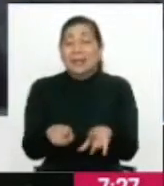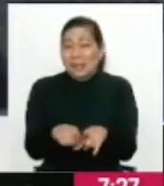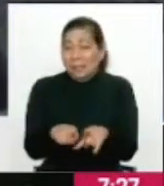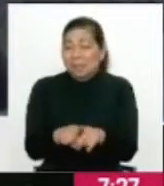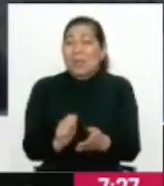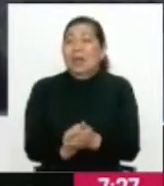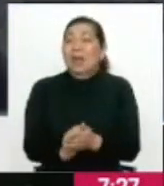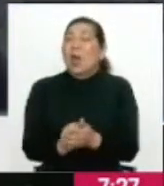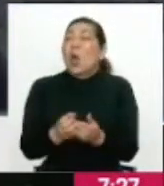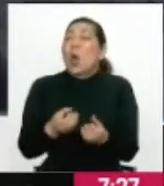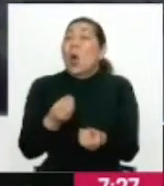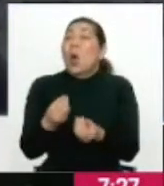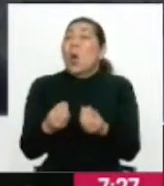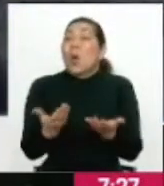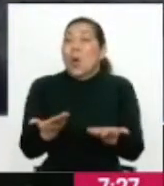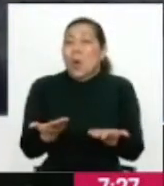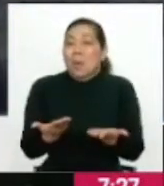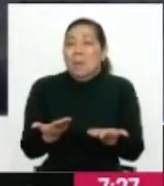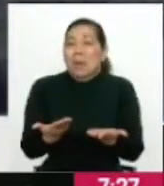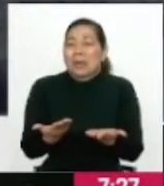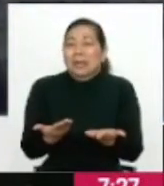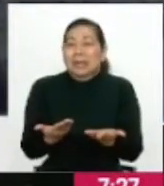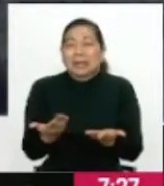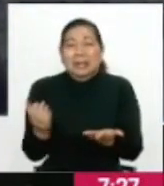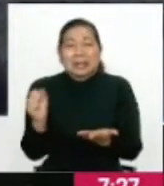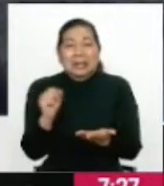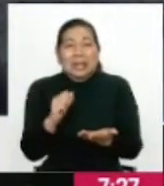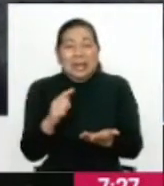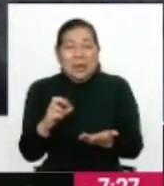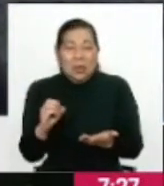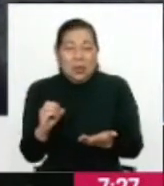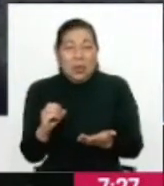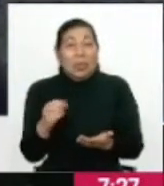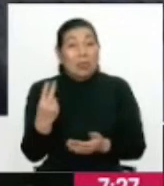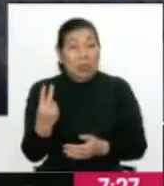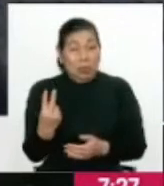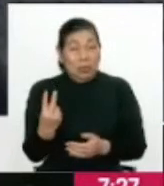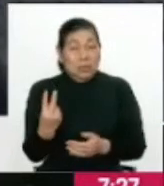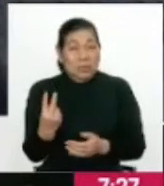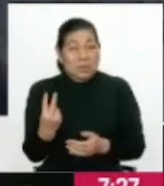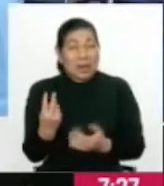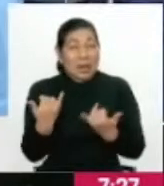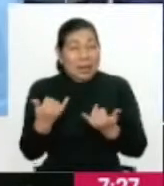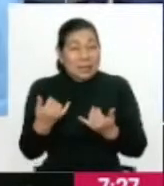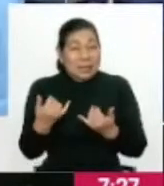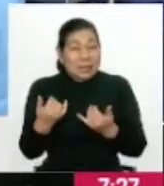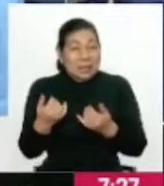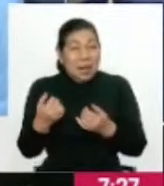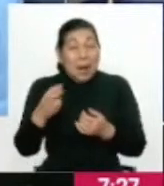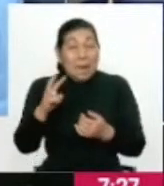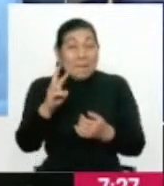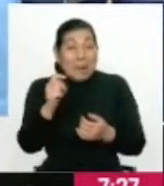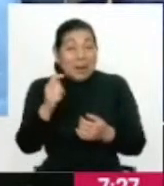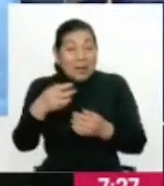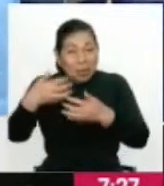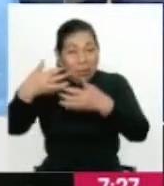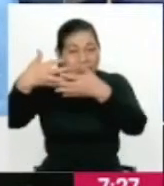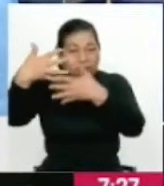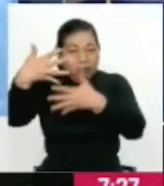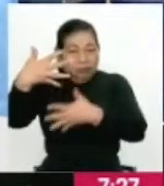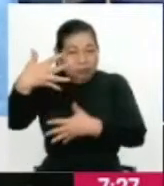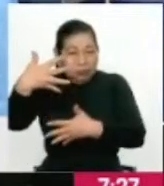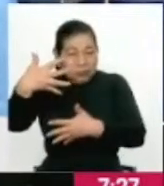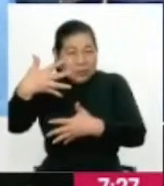traduciendo en SARS-CoV-2 con esta variante Omicron que ha tenido